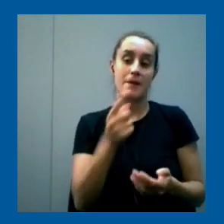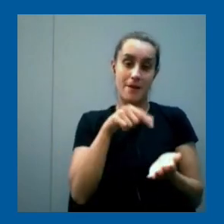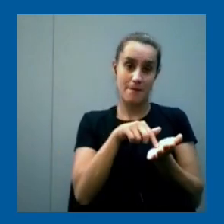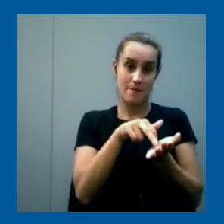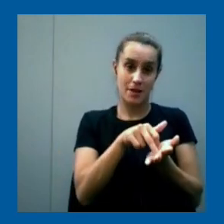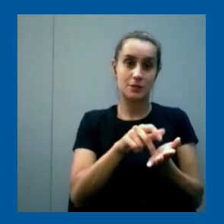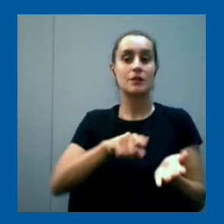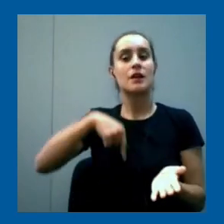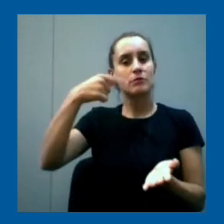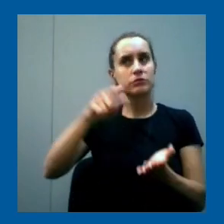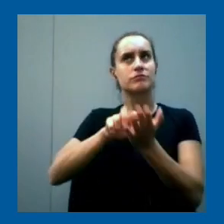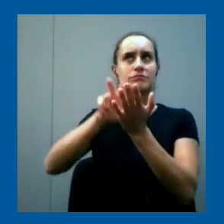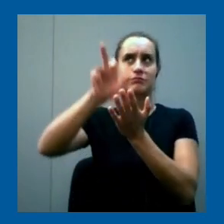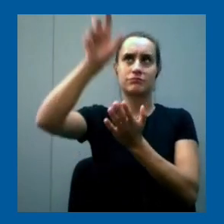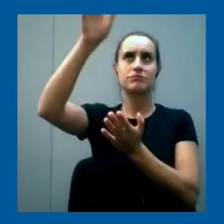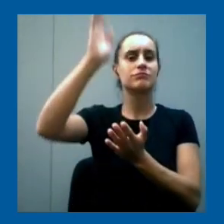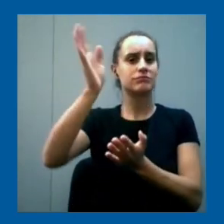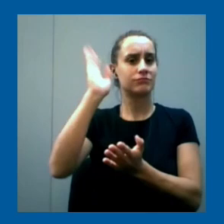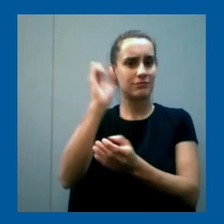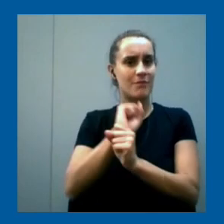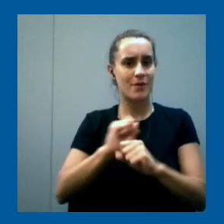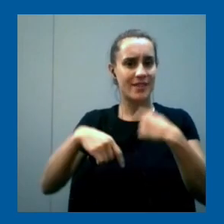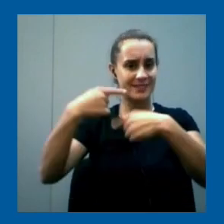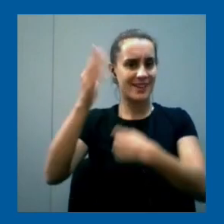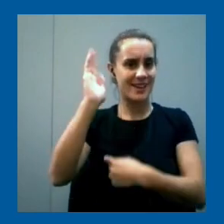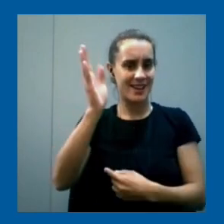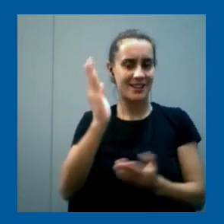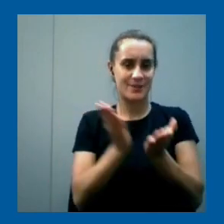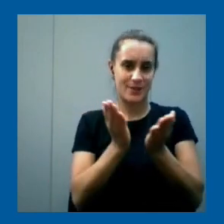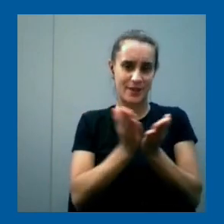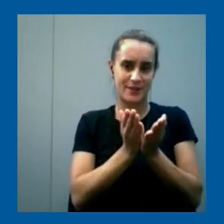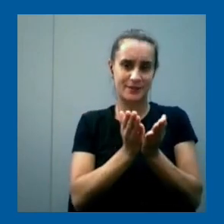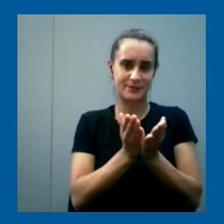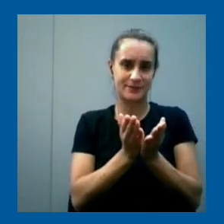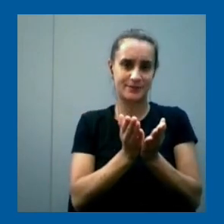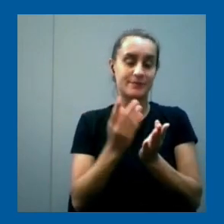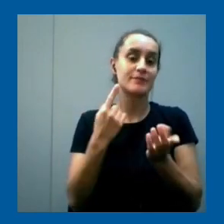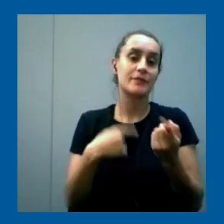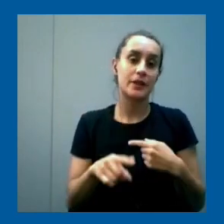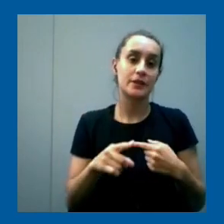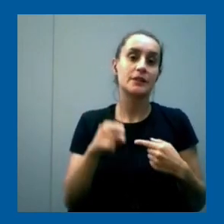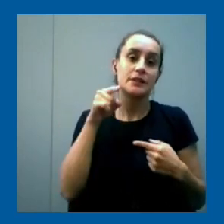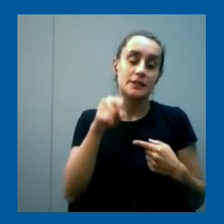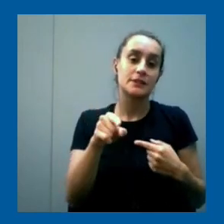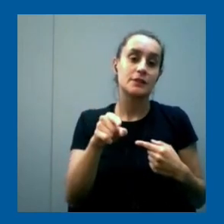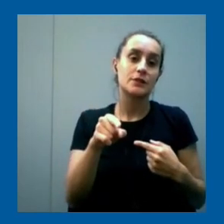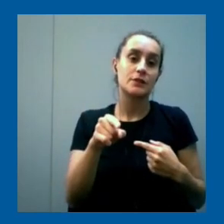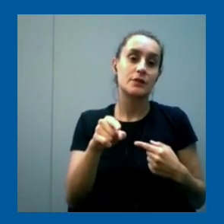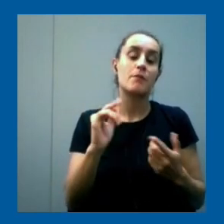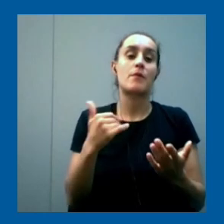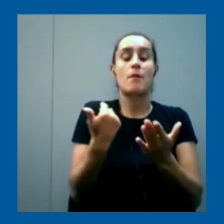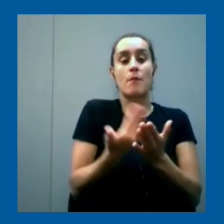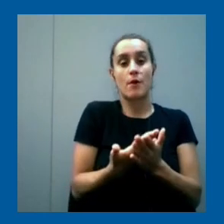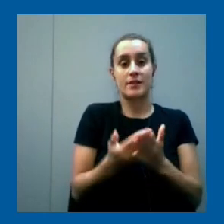escalera tiene un montón de escalones y no se termina, de hecho. Entonces, esa es un poco la propuesta de nivel 2.